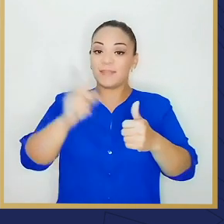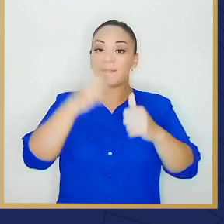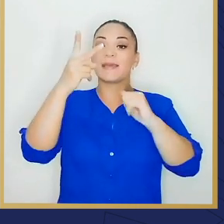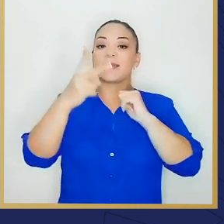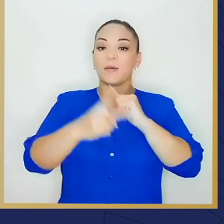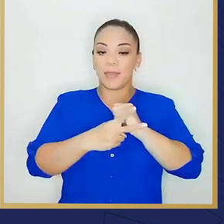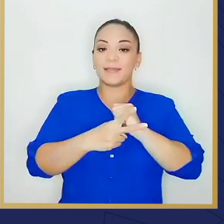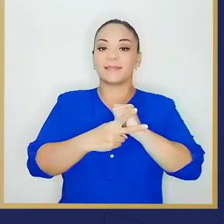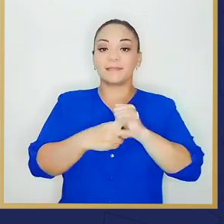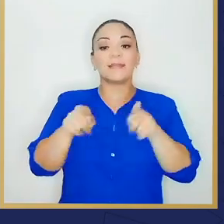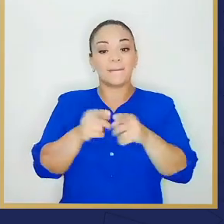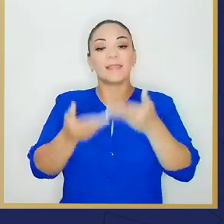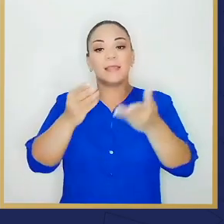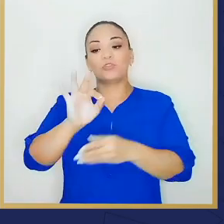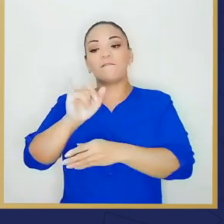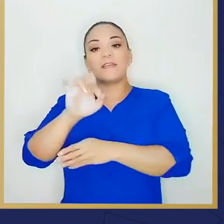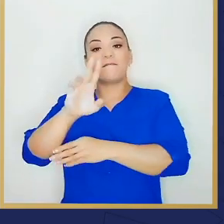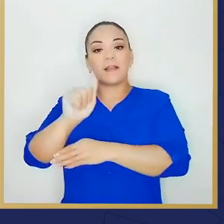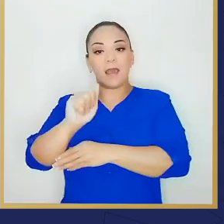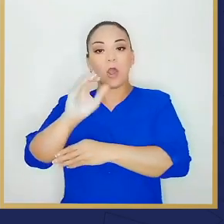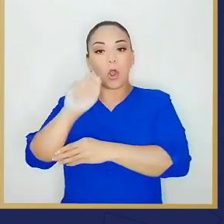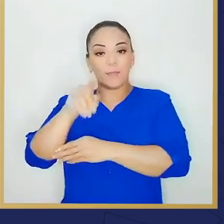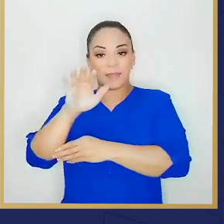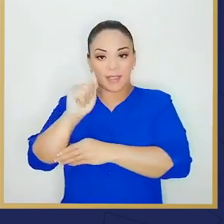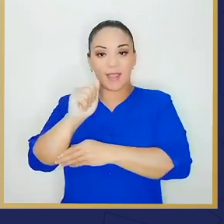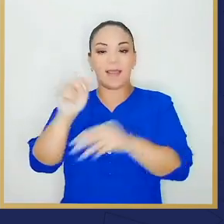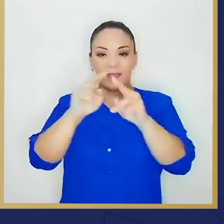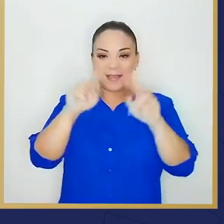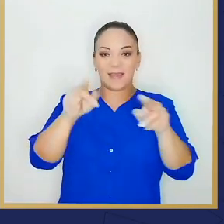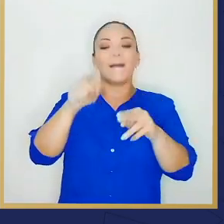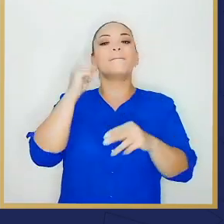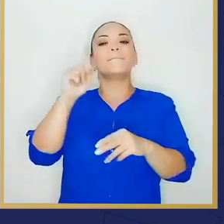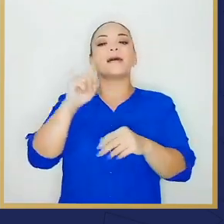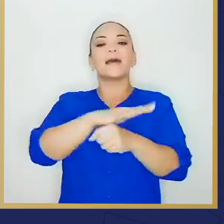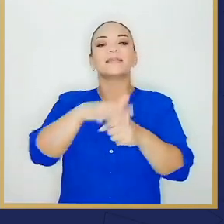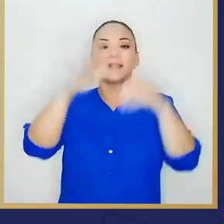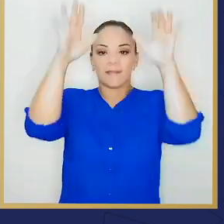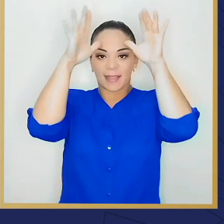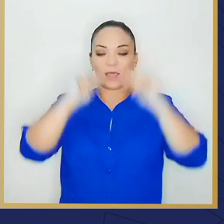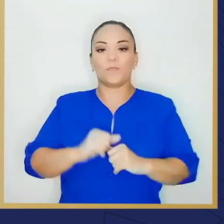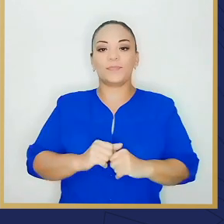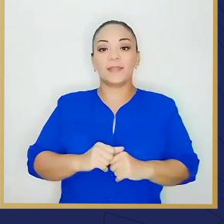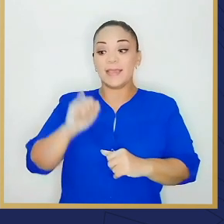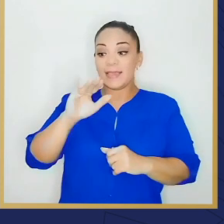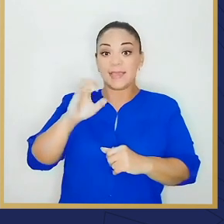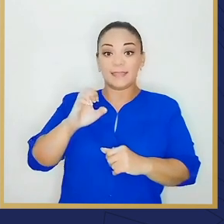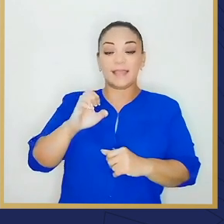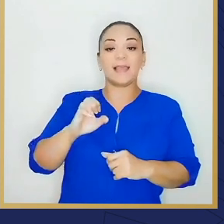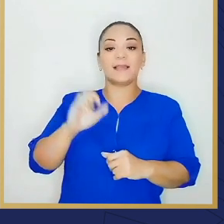primera vez llevamos fibra óptica a Isla Venado. El ICE concluyó la semana pasada este